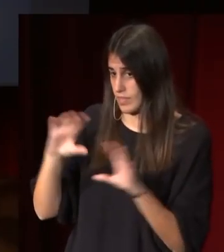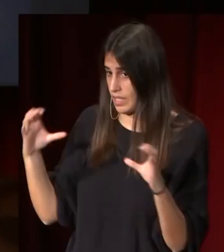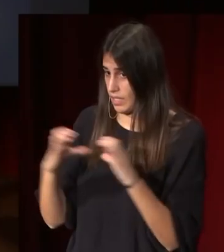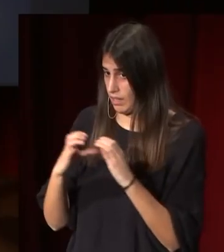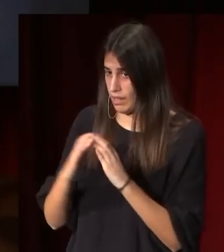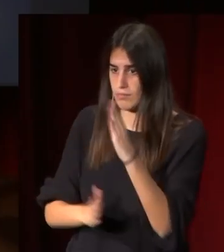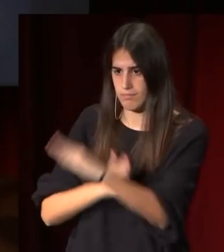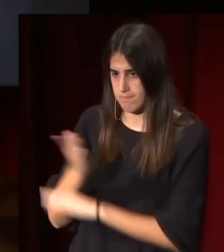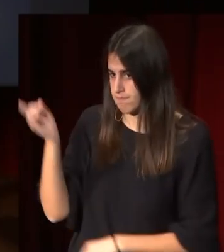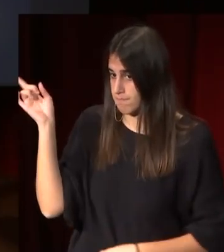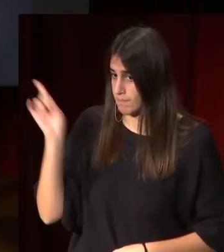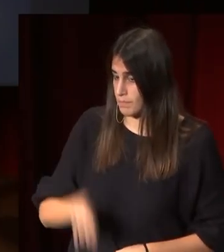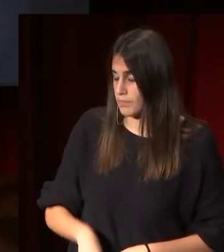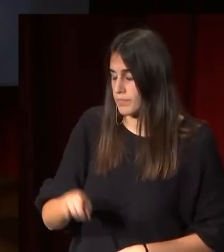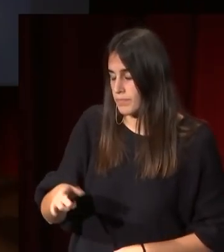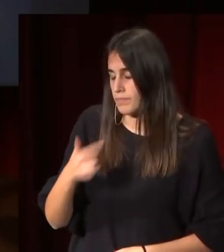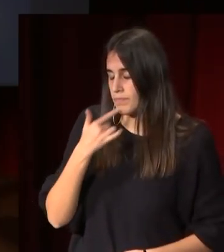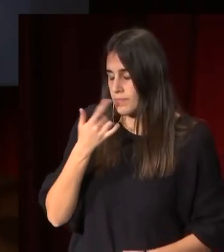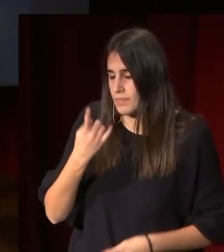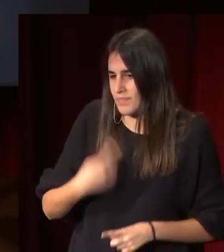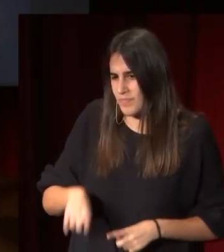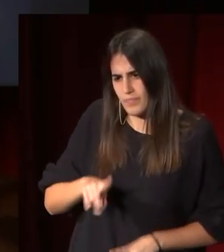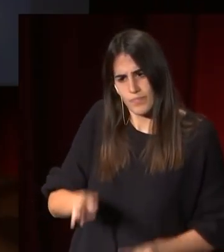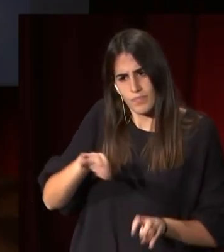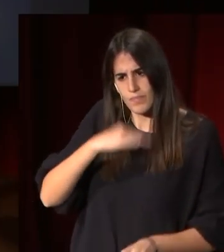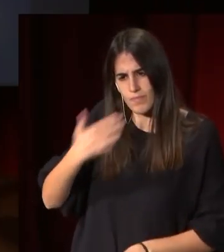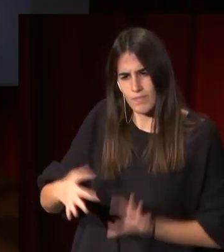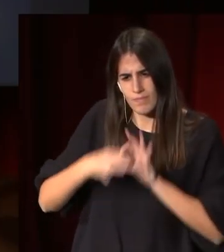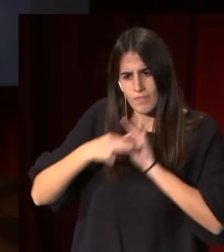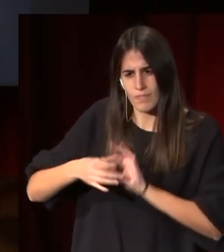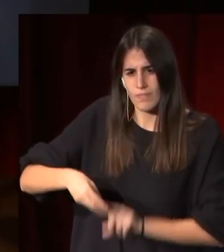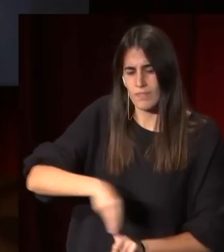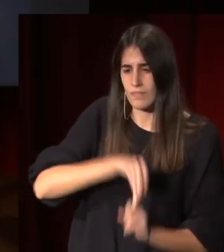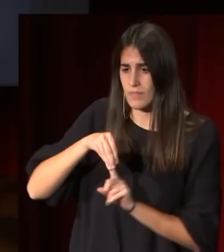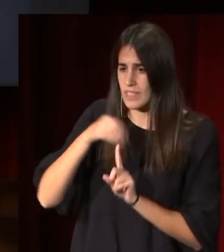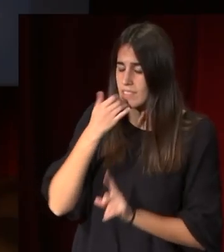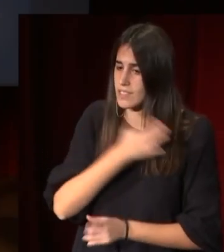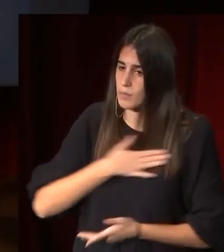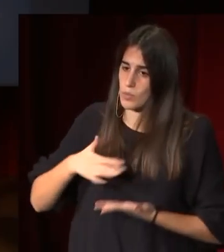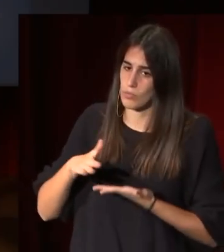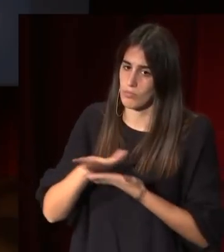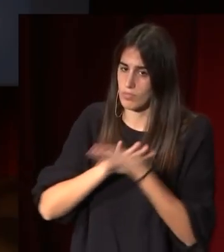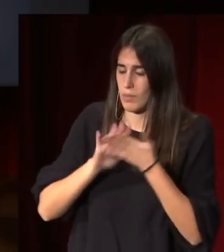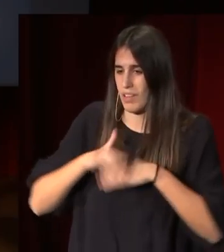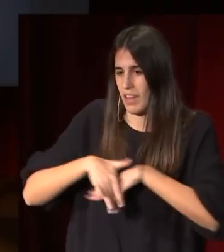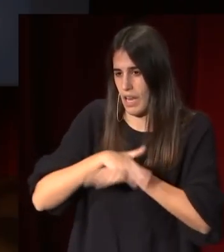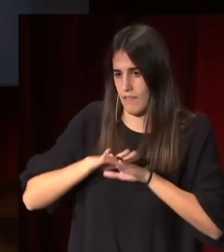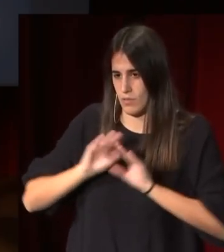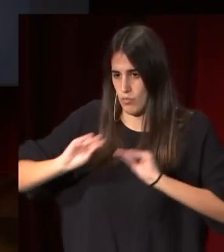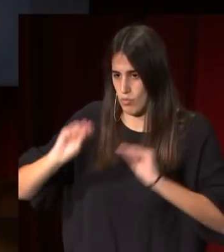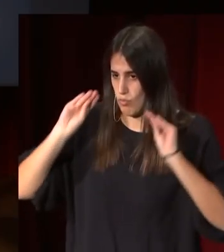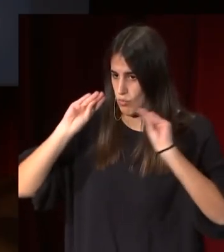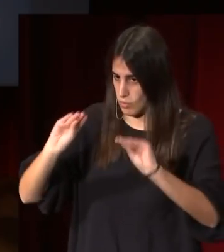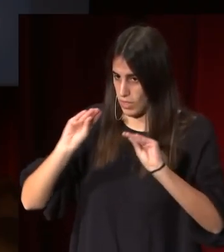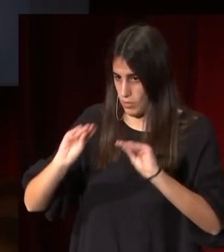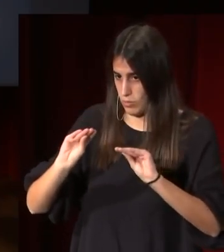marcha también, es un aspecto que consideramos fundamental para entender las bases que marcaron la formación